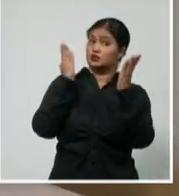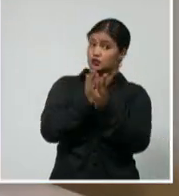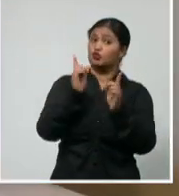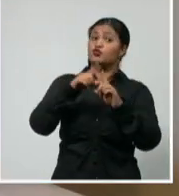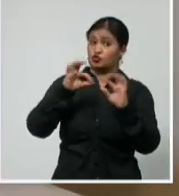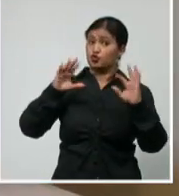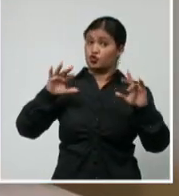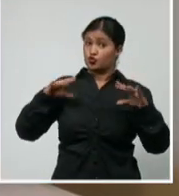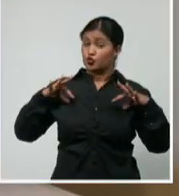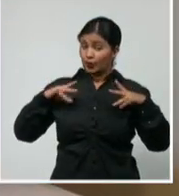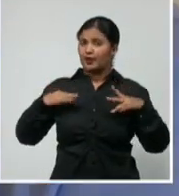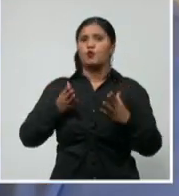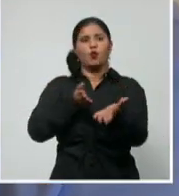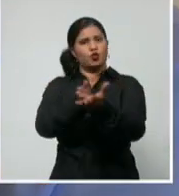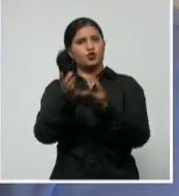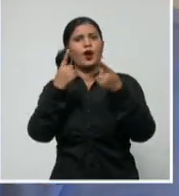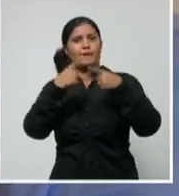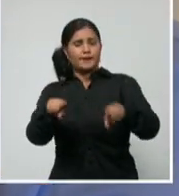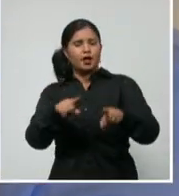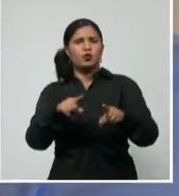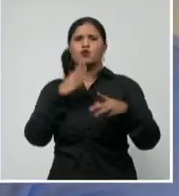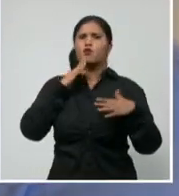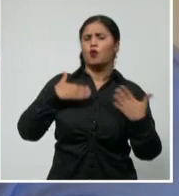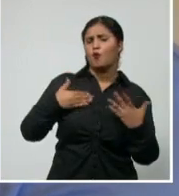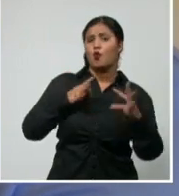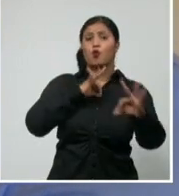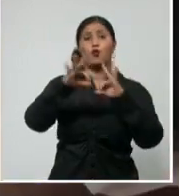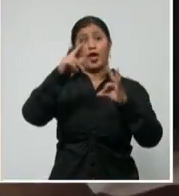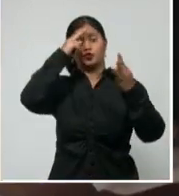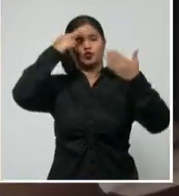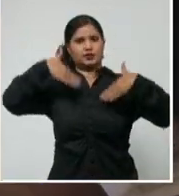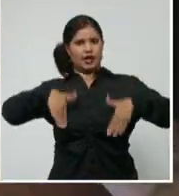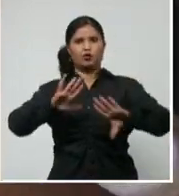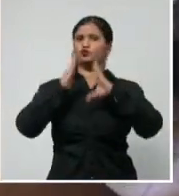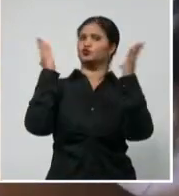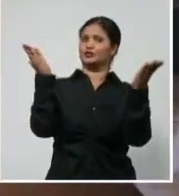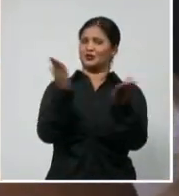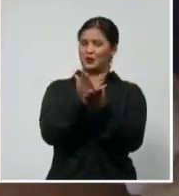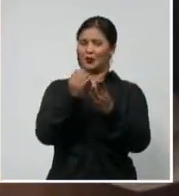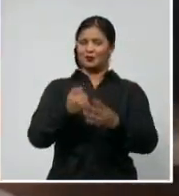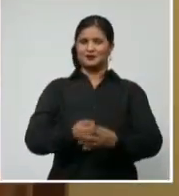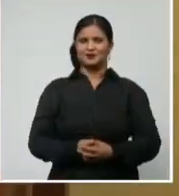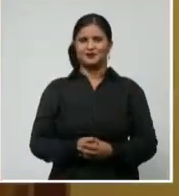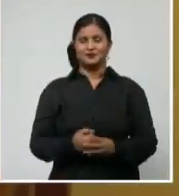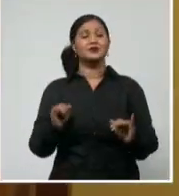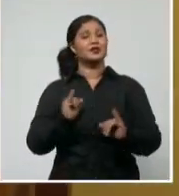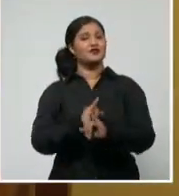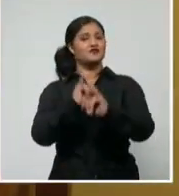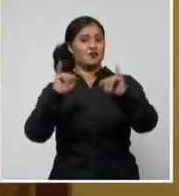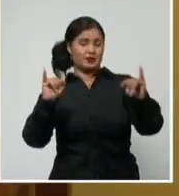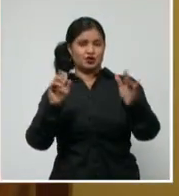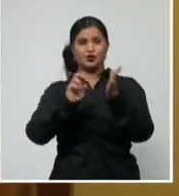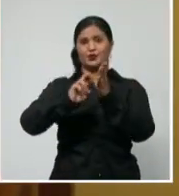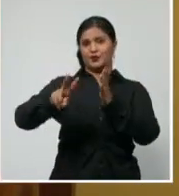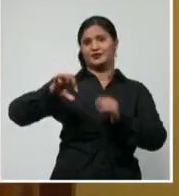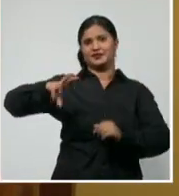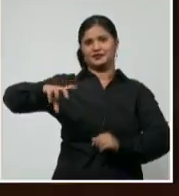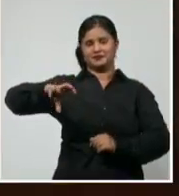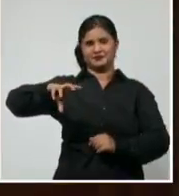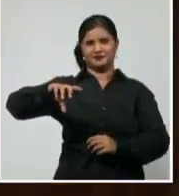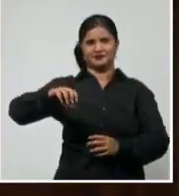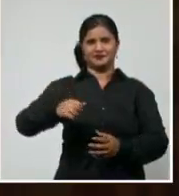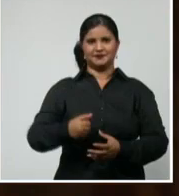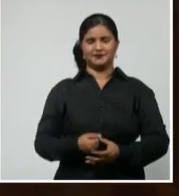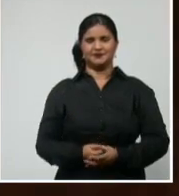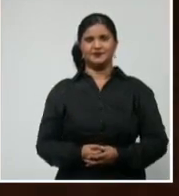predominen las normas sanitarias para garantizar el cuidado de la salud de los vacacionistas. Desde Pinar del Río, Yoslaine Sánchez,